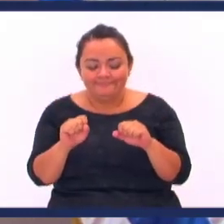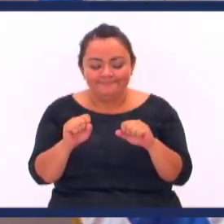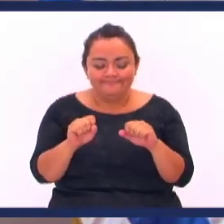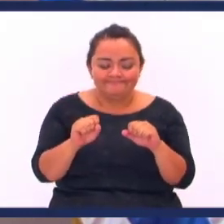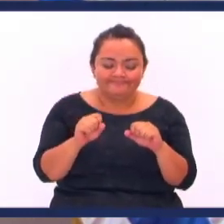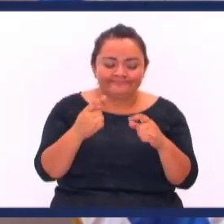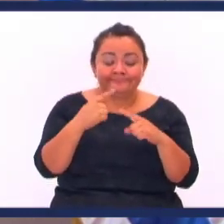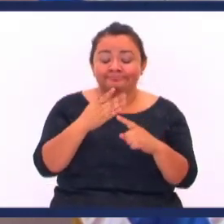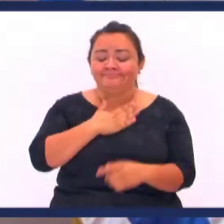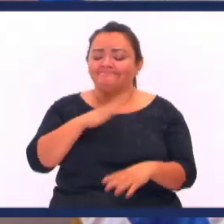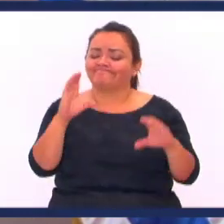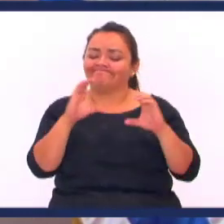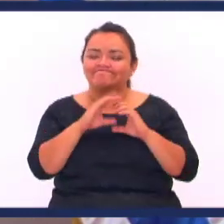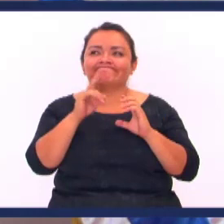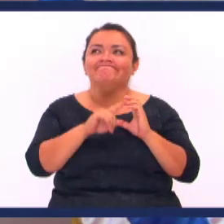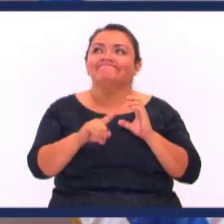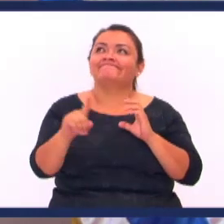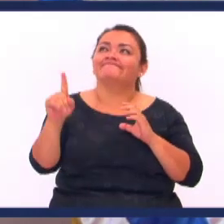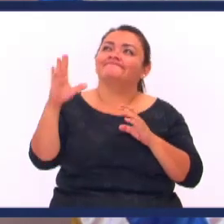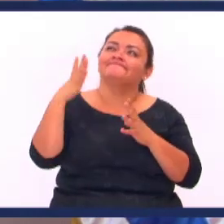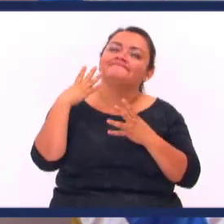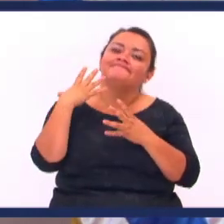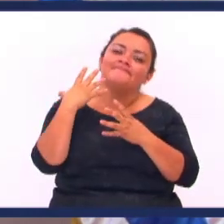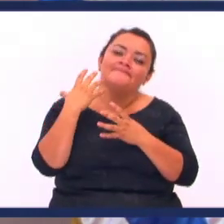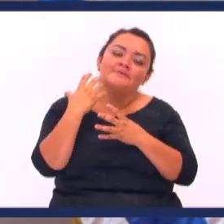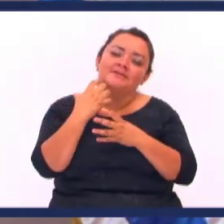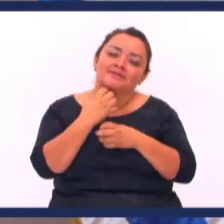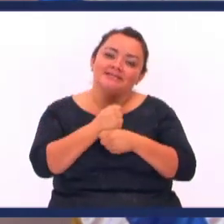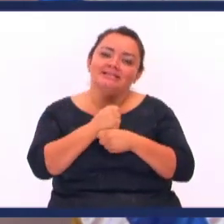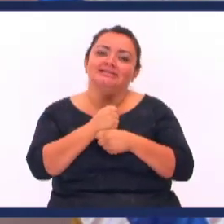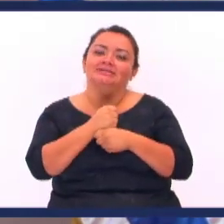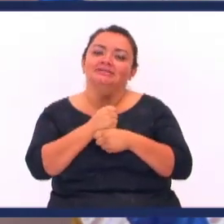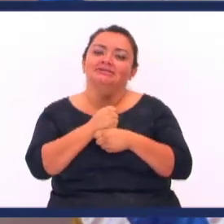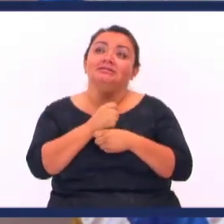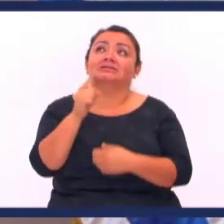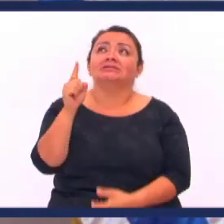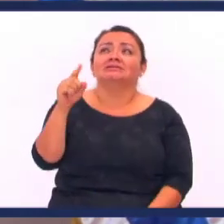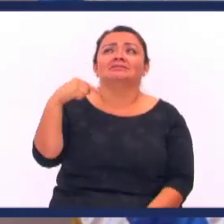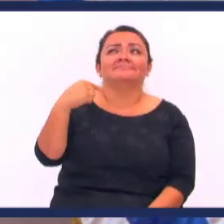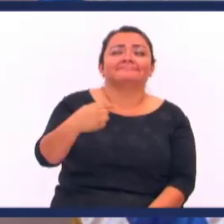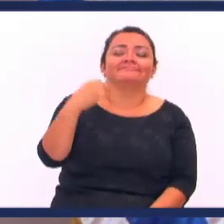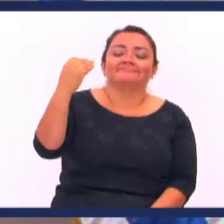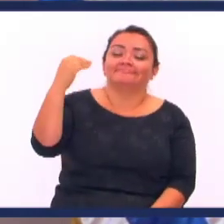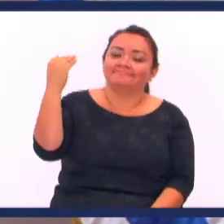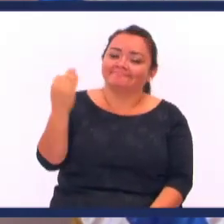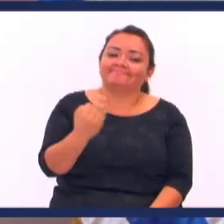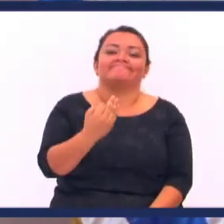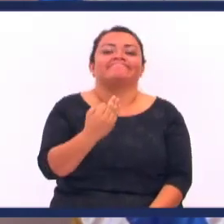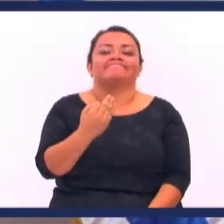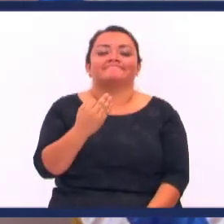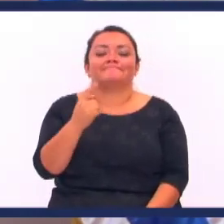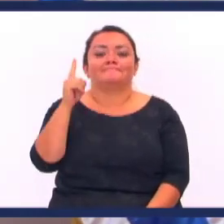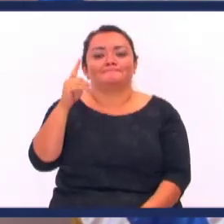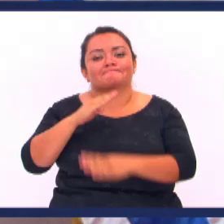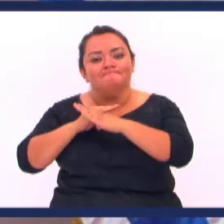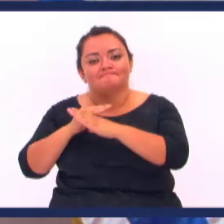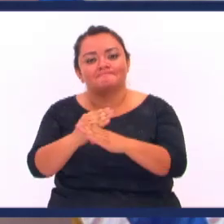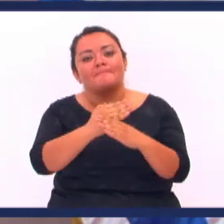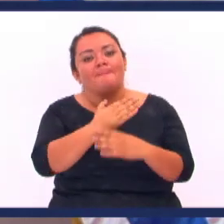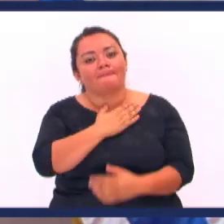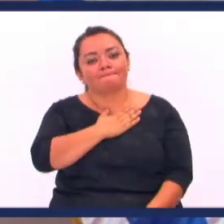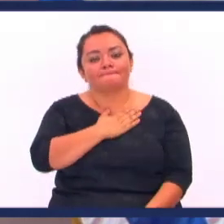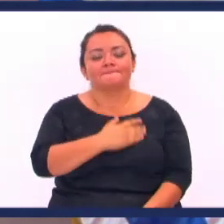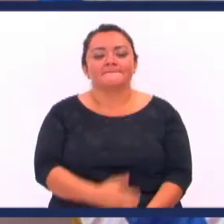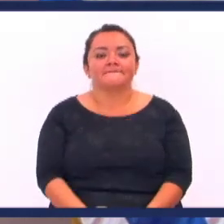posible Pero mi corazón Confiado está en ti ¿Qué dice? Tú siempre has sido fiel